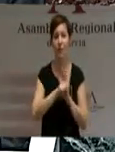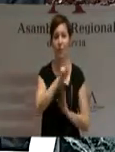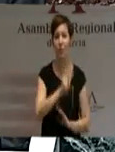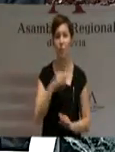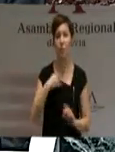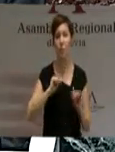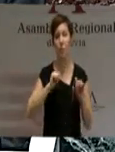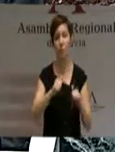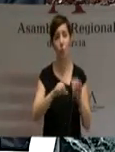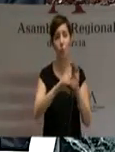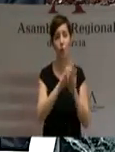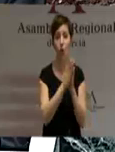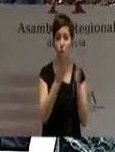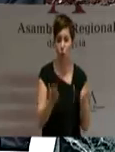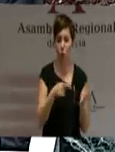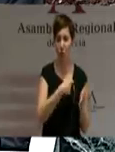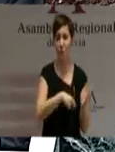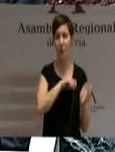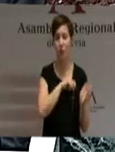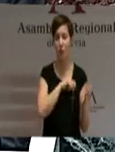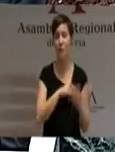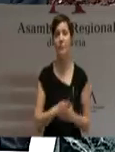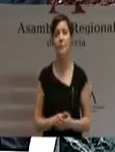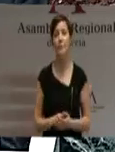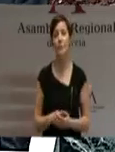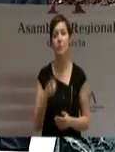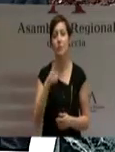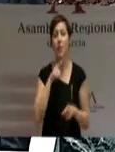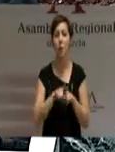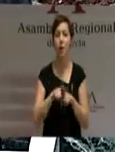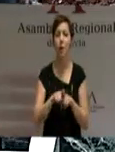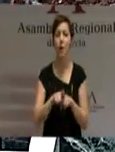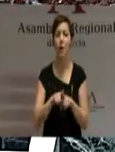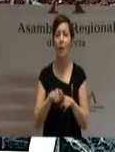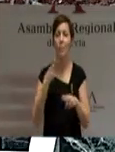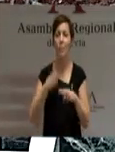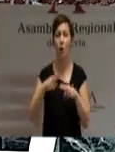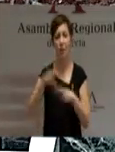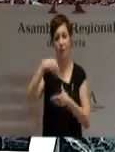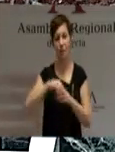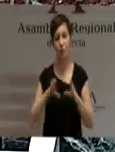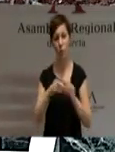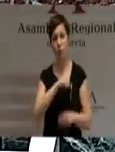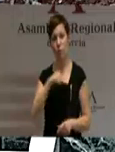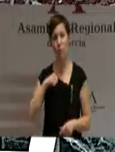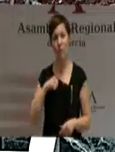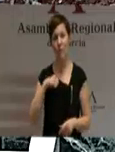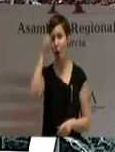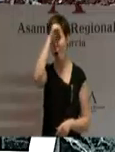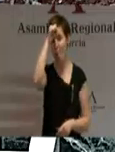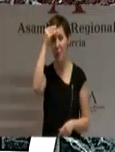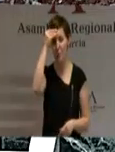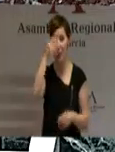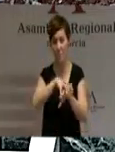preliminar de nuestra Constitución. Esa percepción sobre el régimen autonómico es una opinión minoritaria, pero